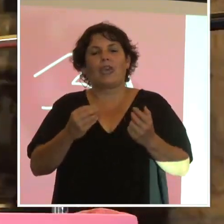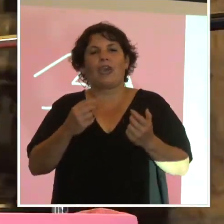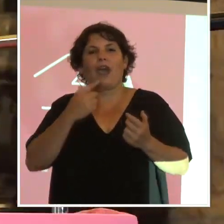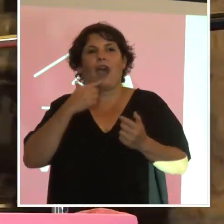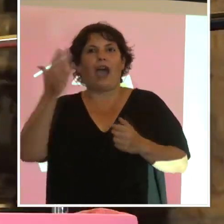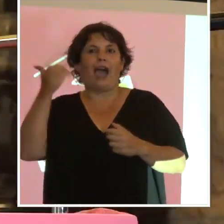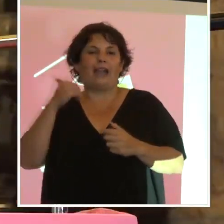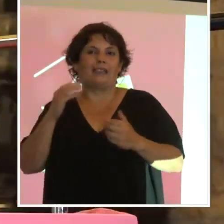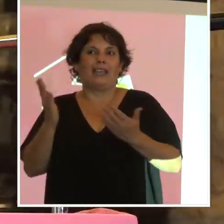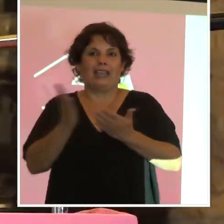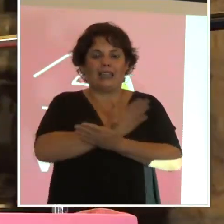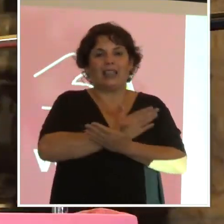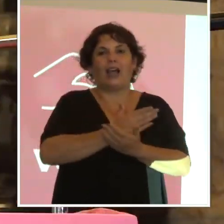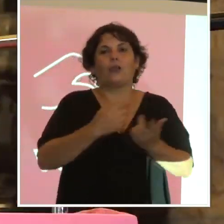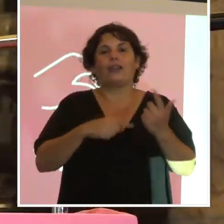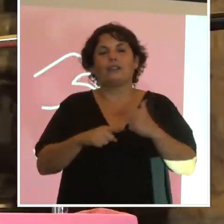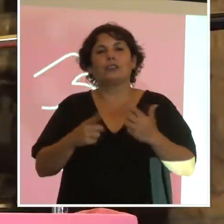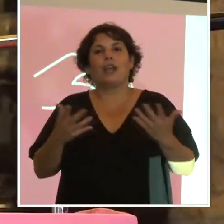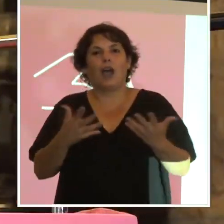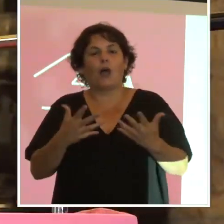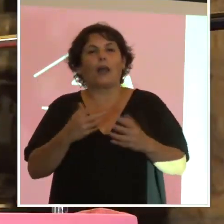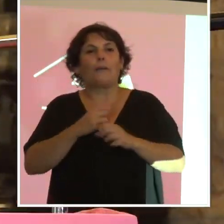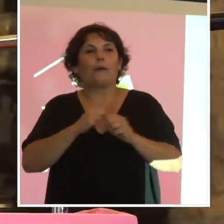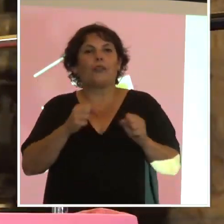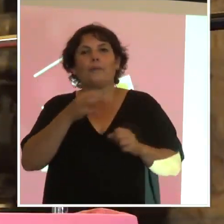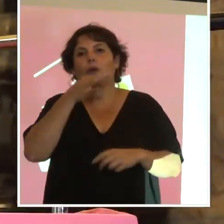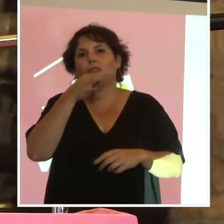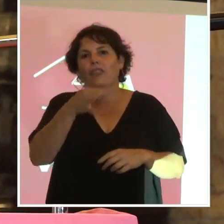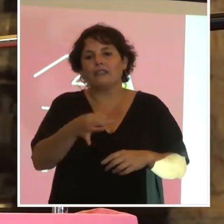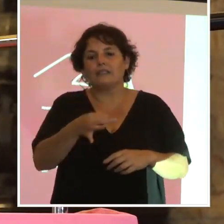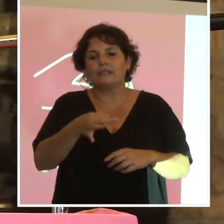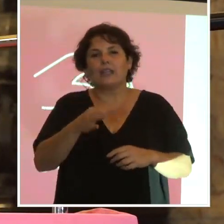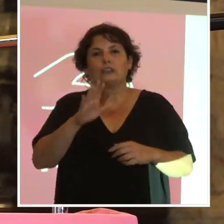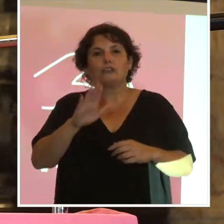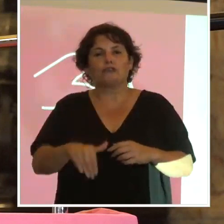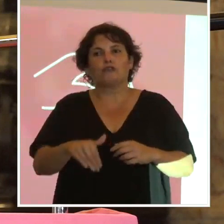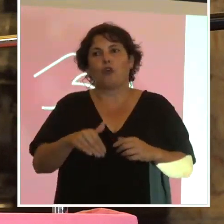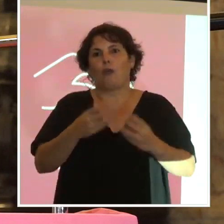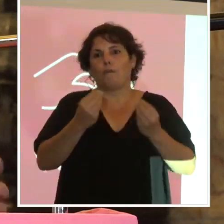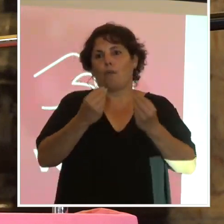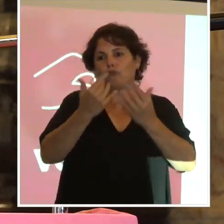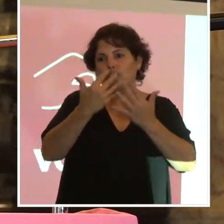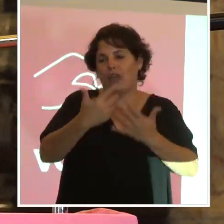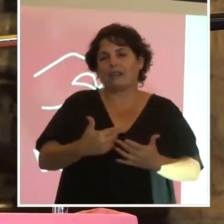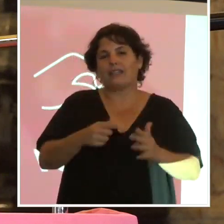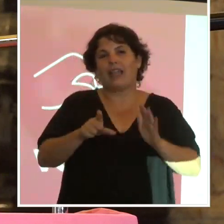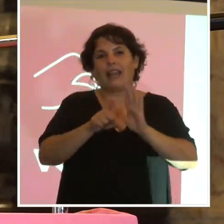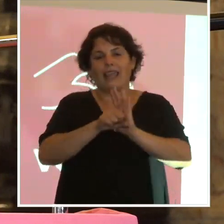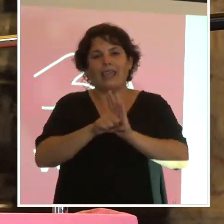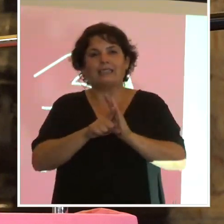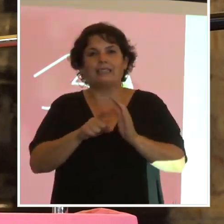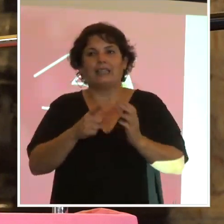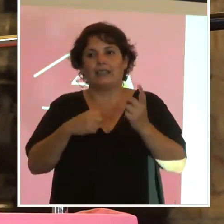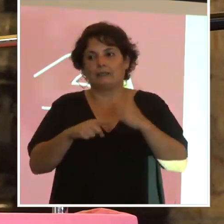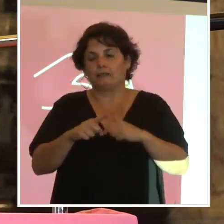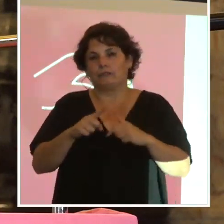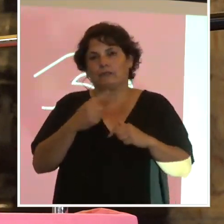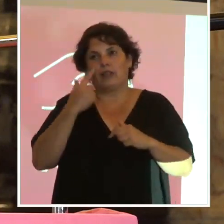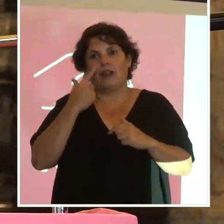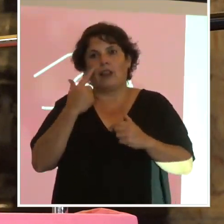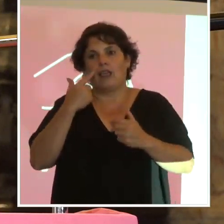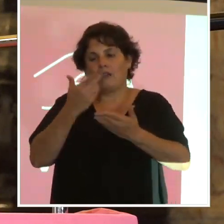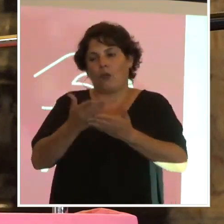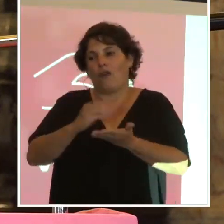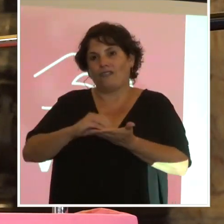quitado, y ahora nos quieren decir que son buenos haciendo leyes. Lastimosamente le hemos devuelto los despachos